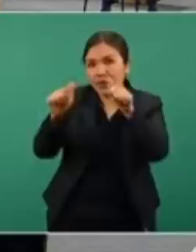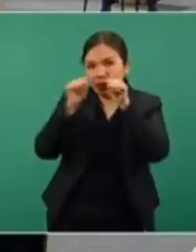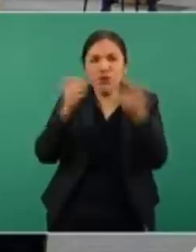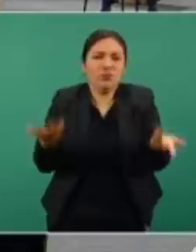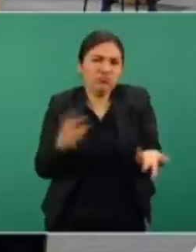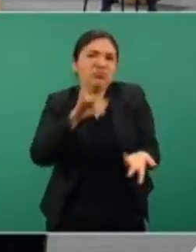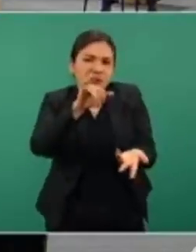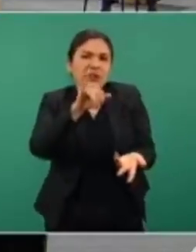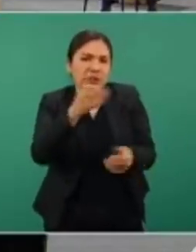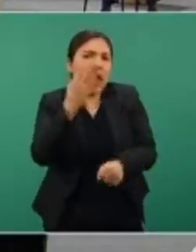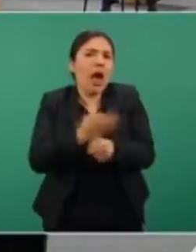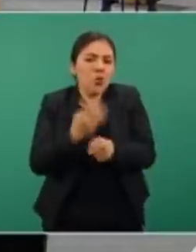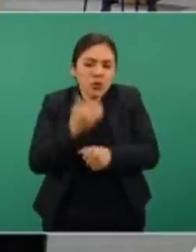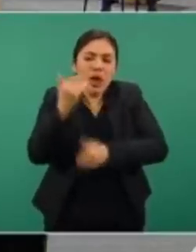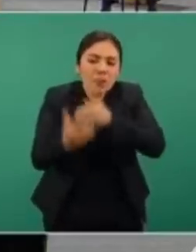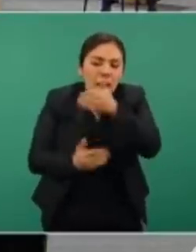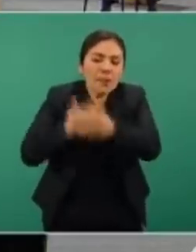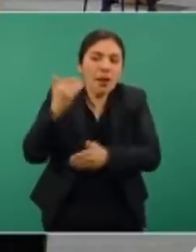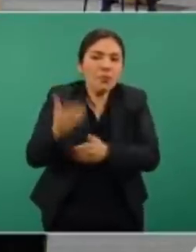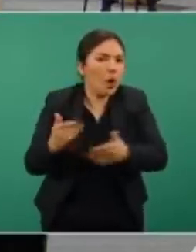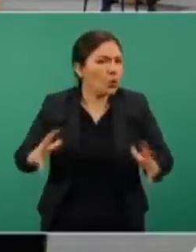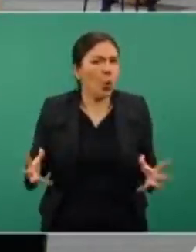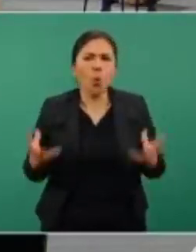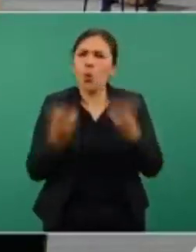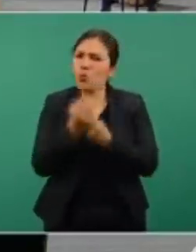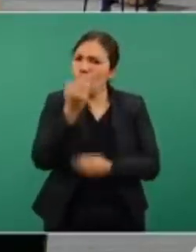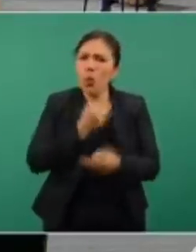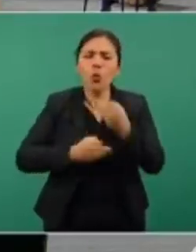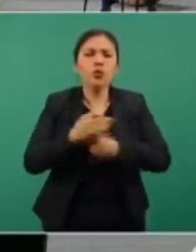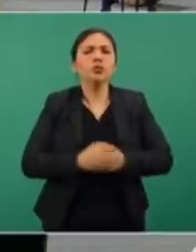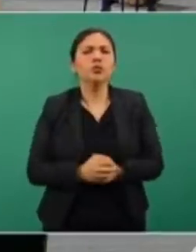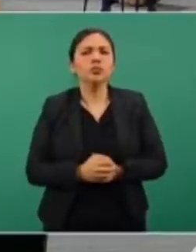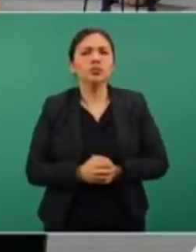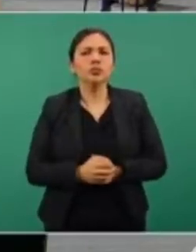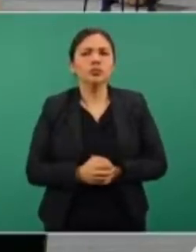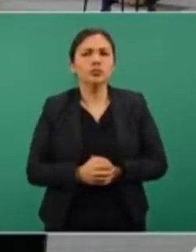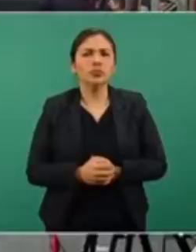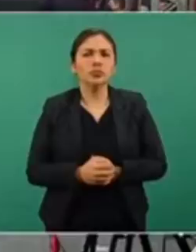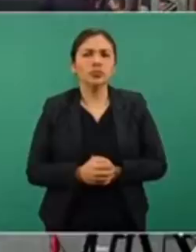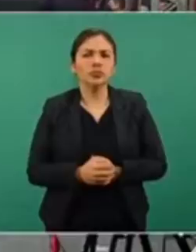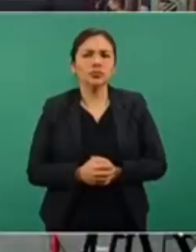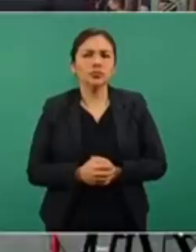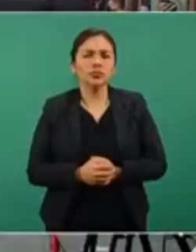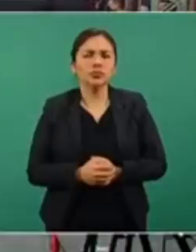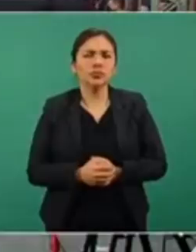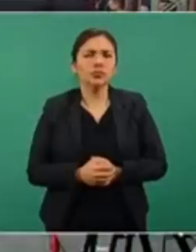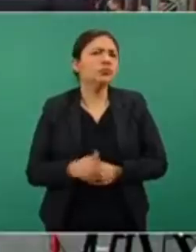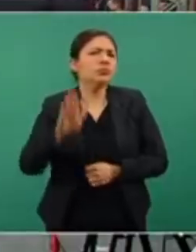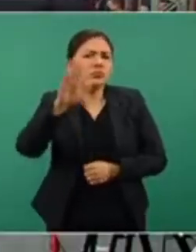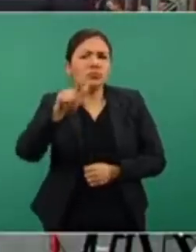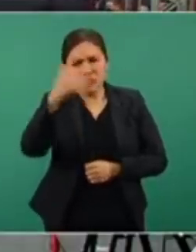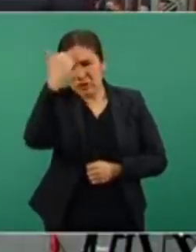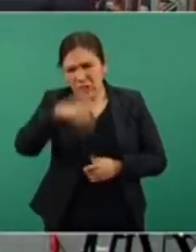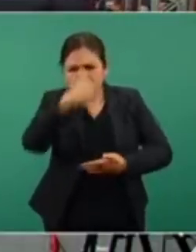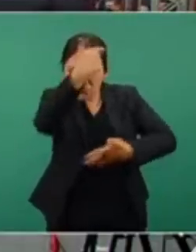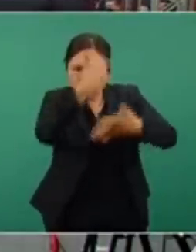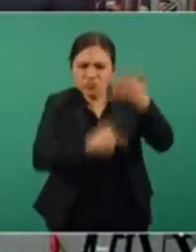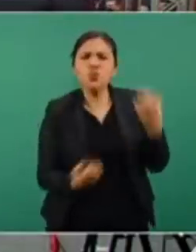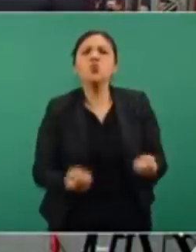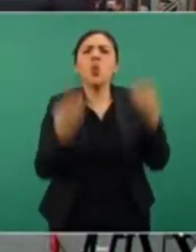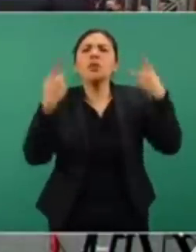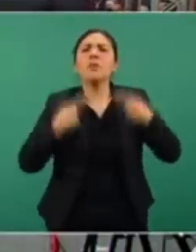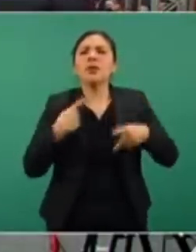estamos avanzando pero todos todos van a ser vacunados hay un censo de cuántos migrantes en esa condición